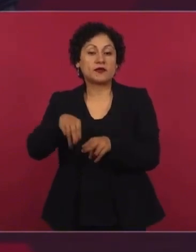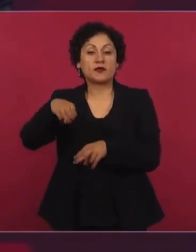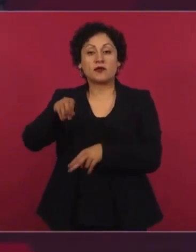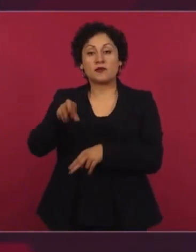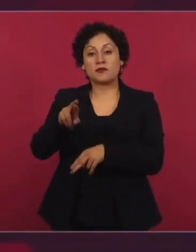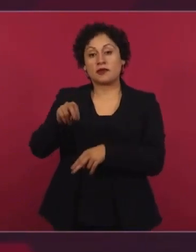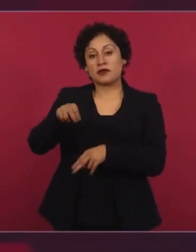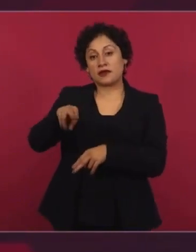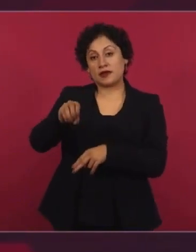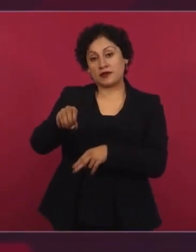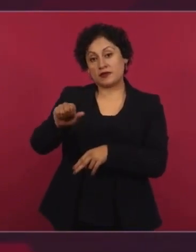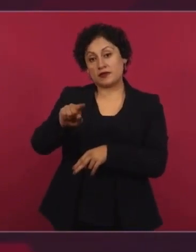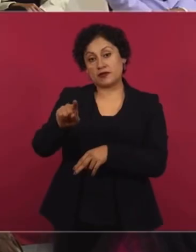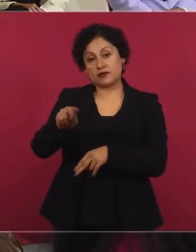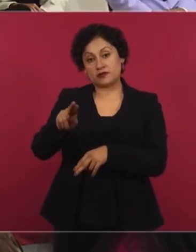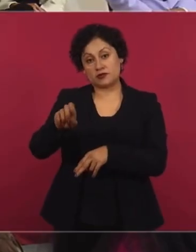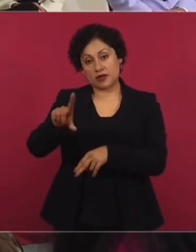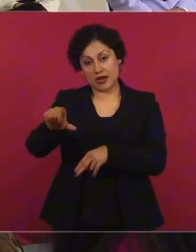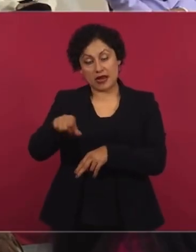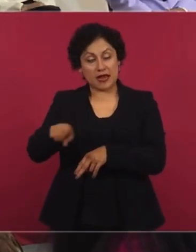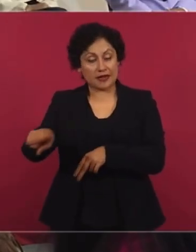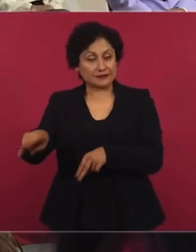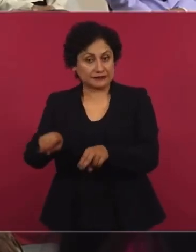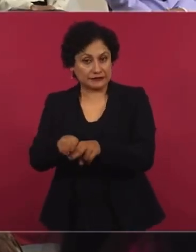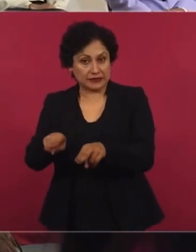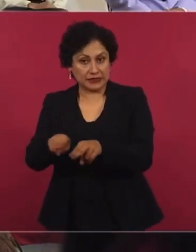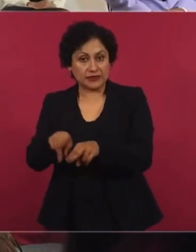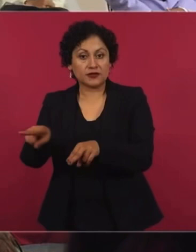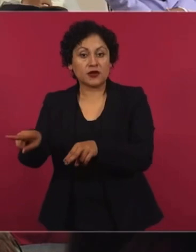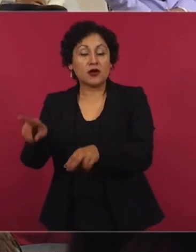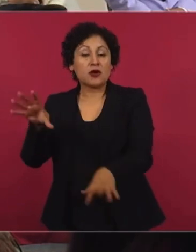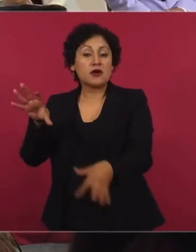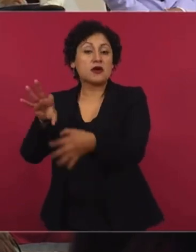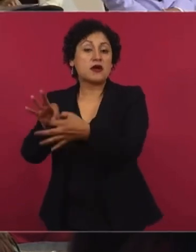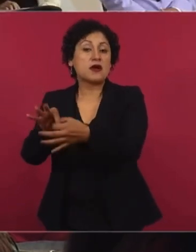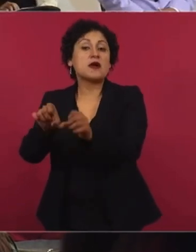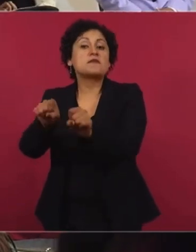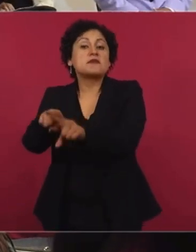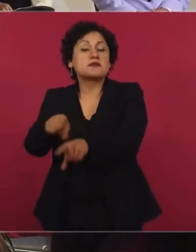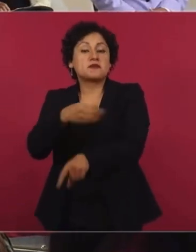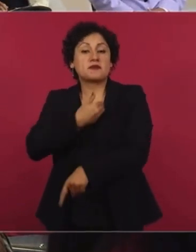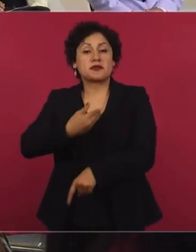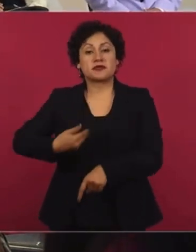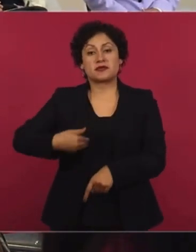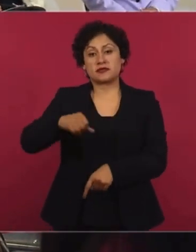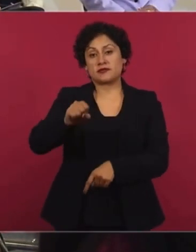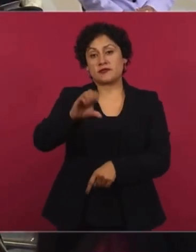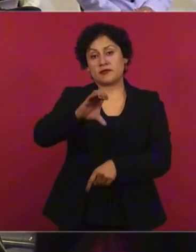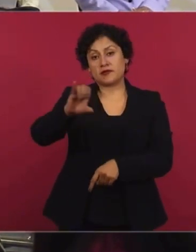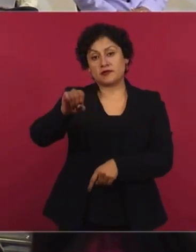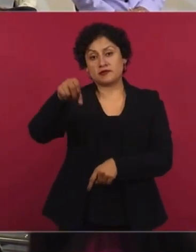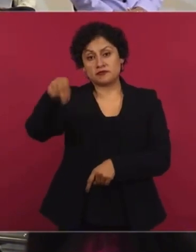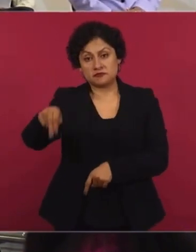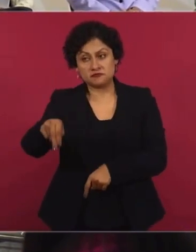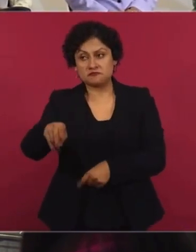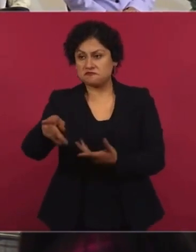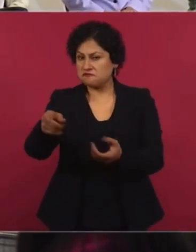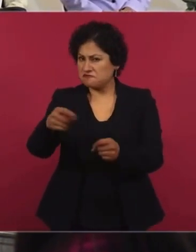que era presidente de la corte, todos los ministros de la corte, Santiago Krill,